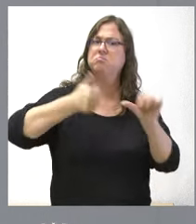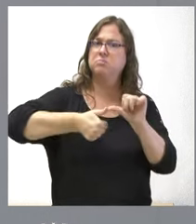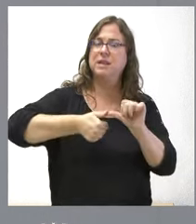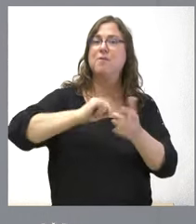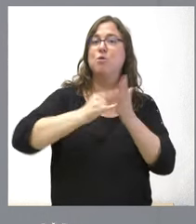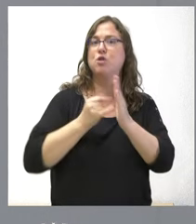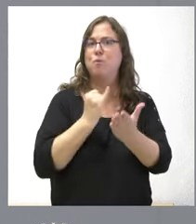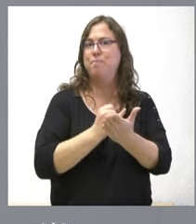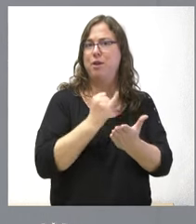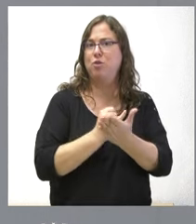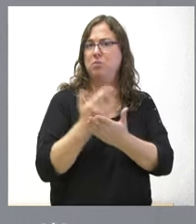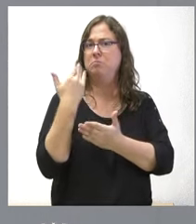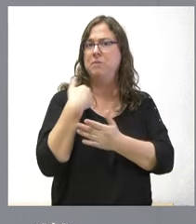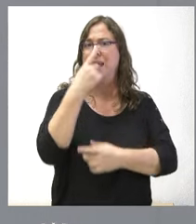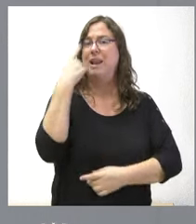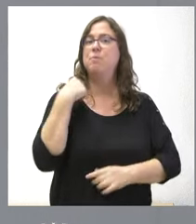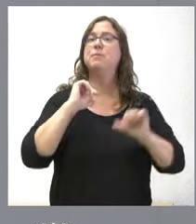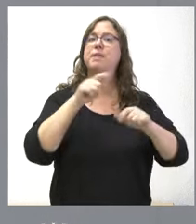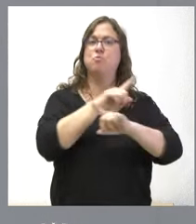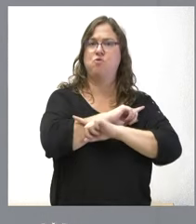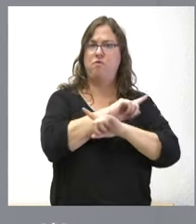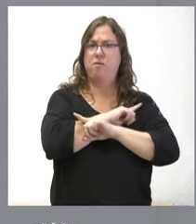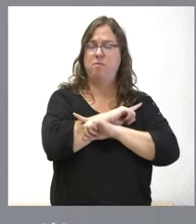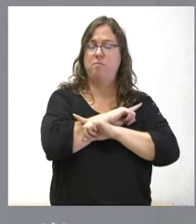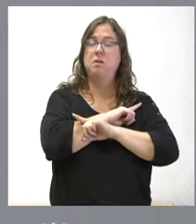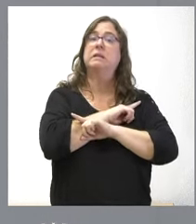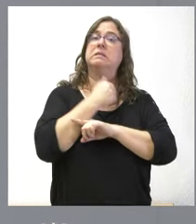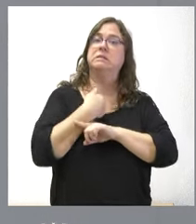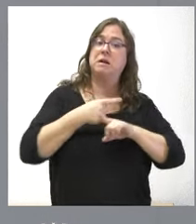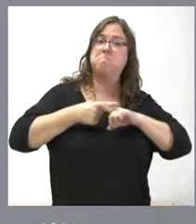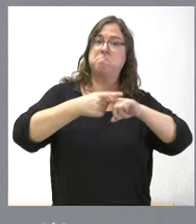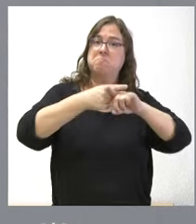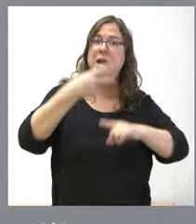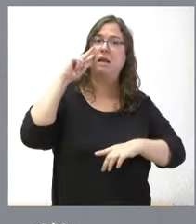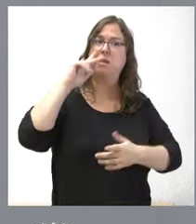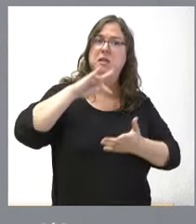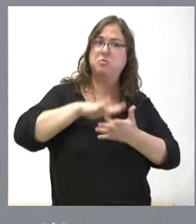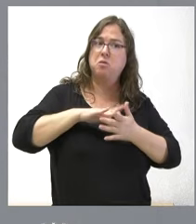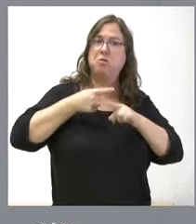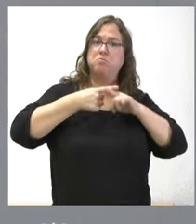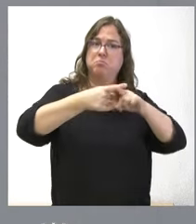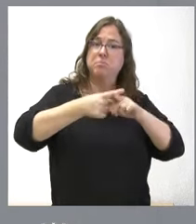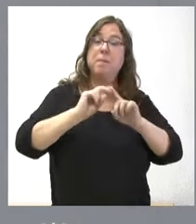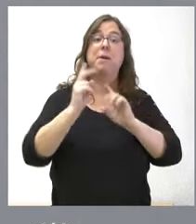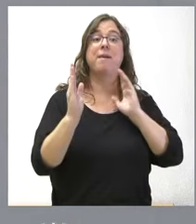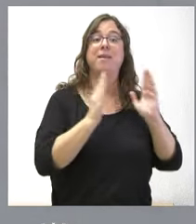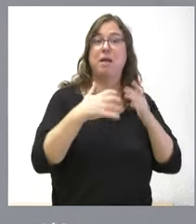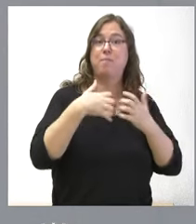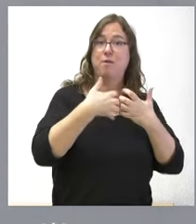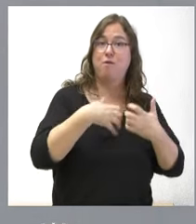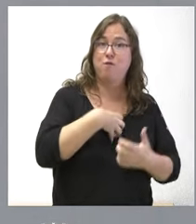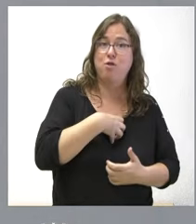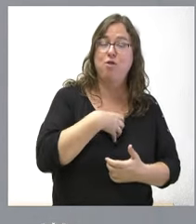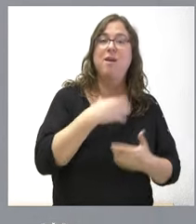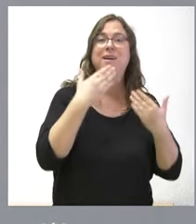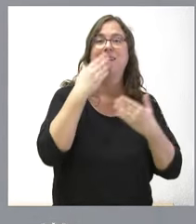desde noviembre del año pasado y se va a compartir y ampliar las experiencias adquiridas en esta primera etapa de funcionamiento a través